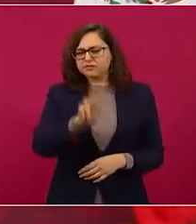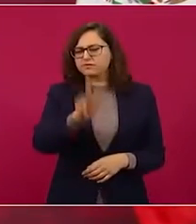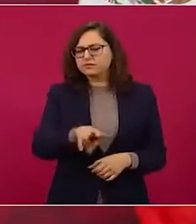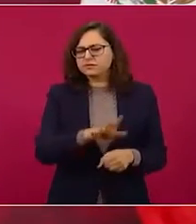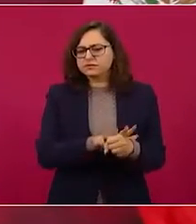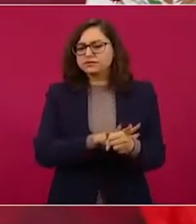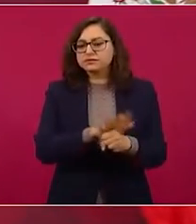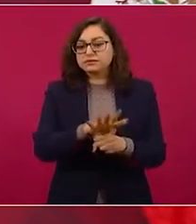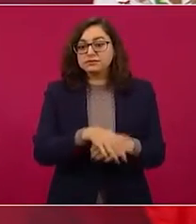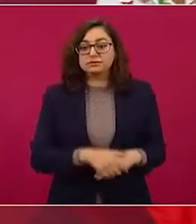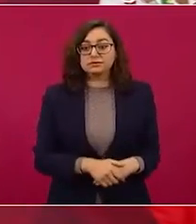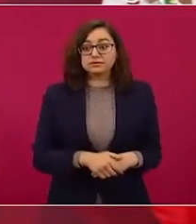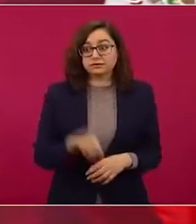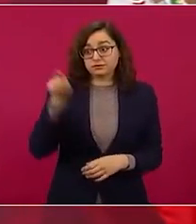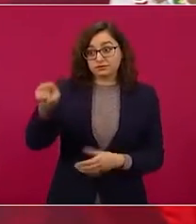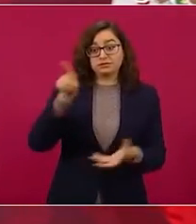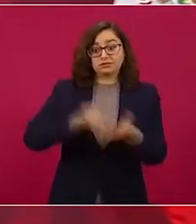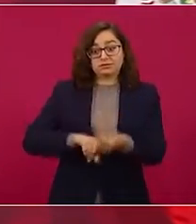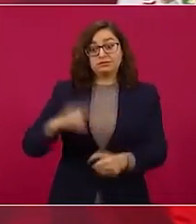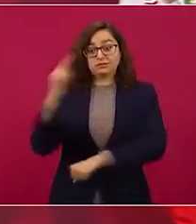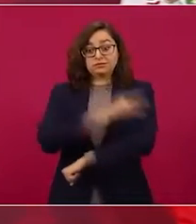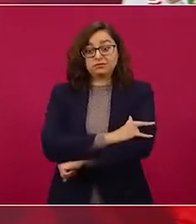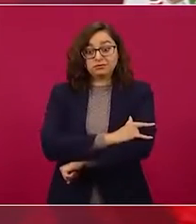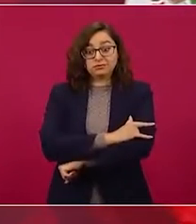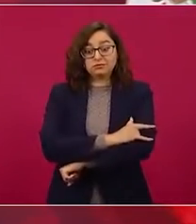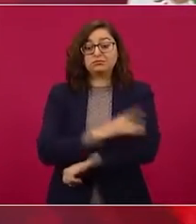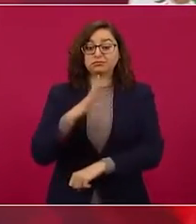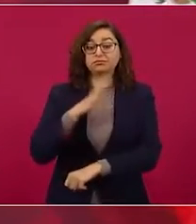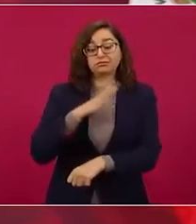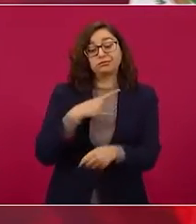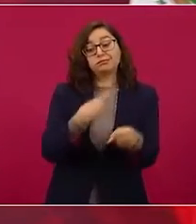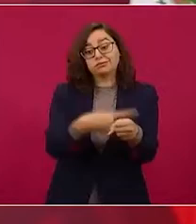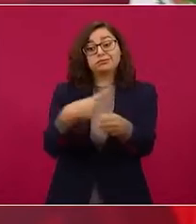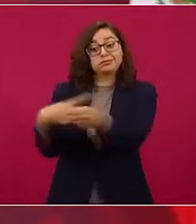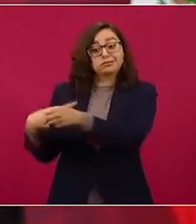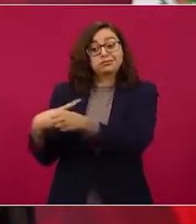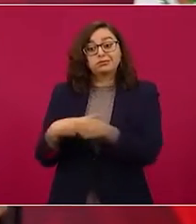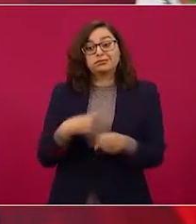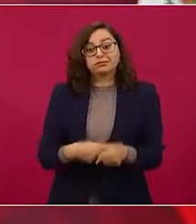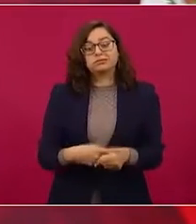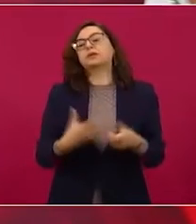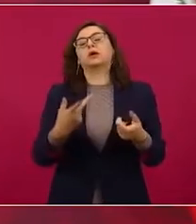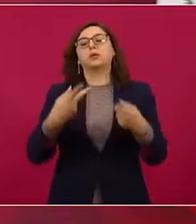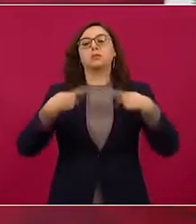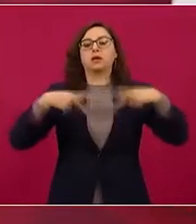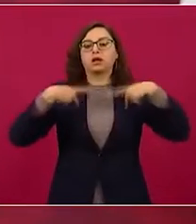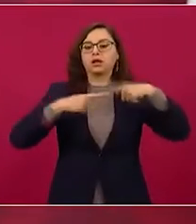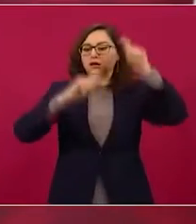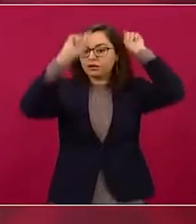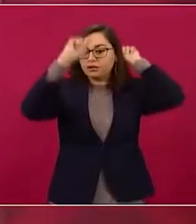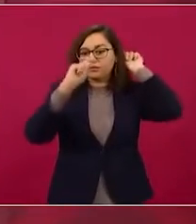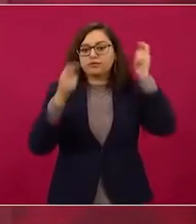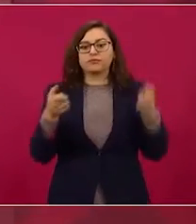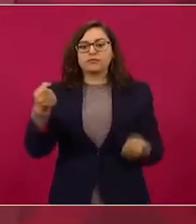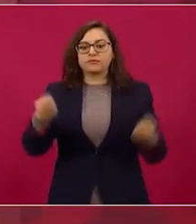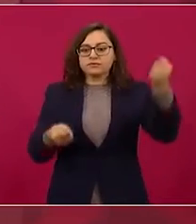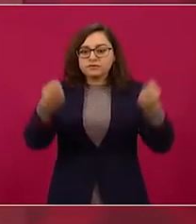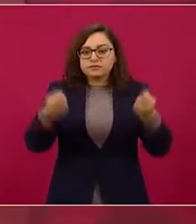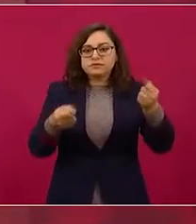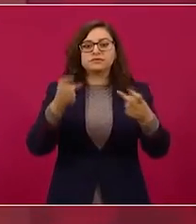Pues que se enfermaron pilotos, sobrecargos.